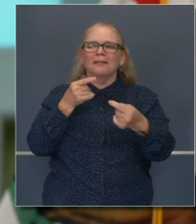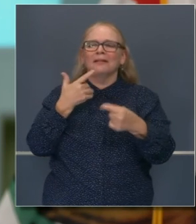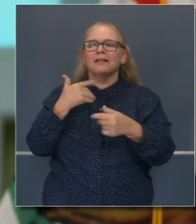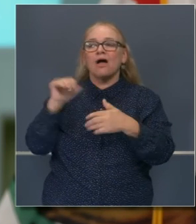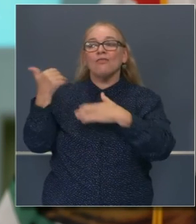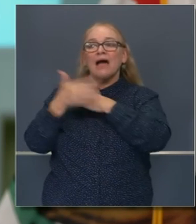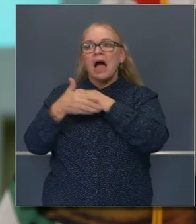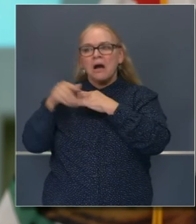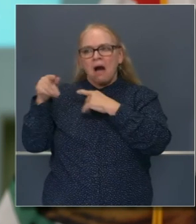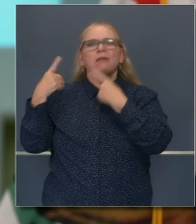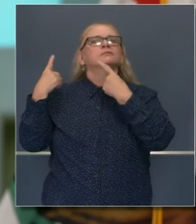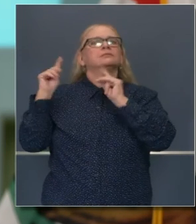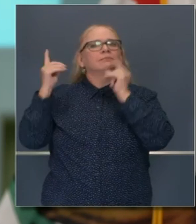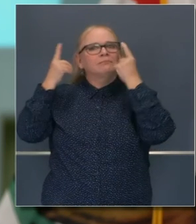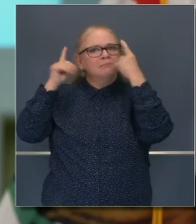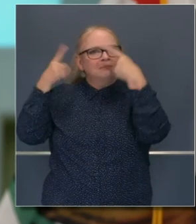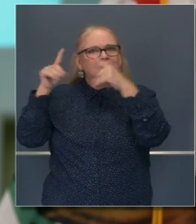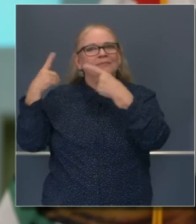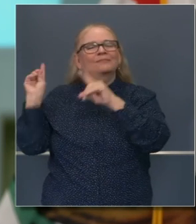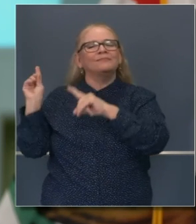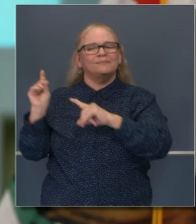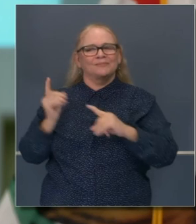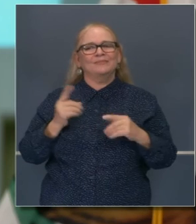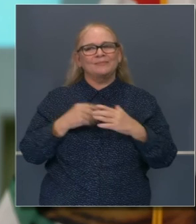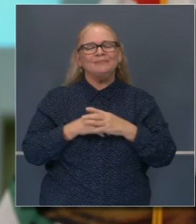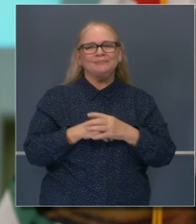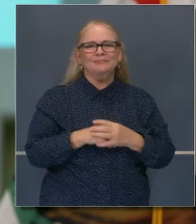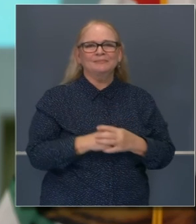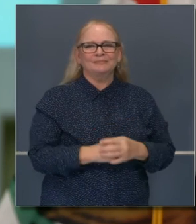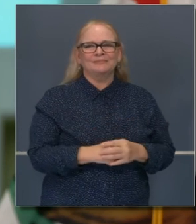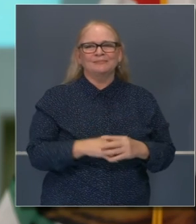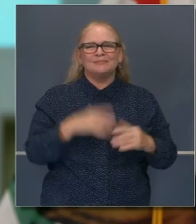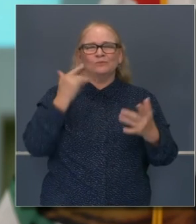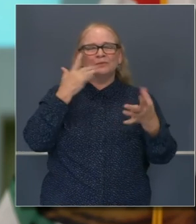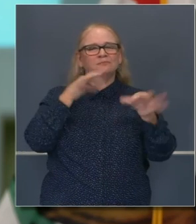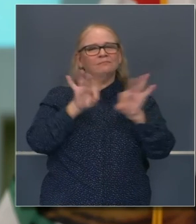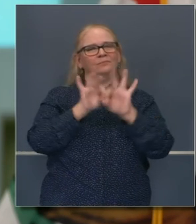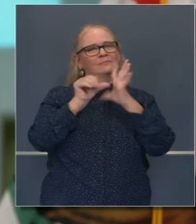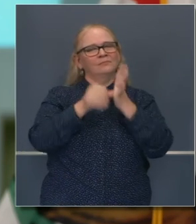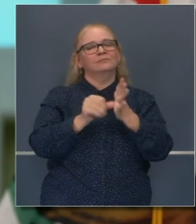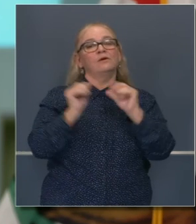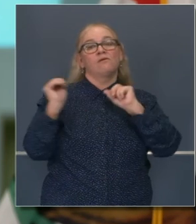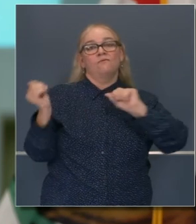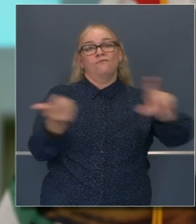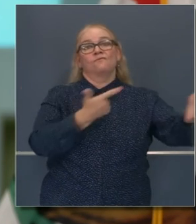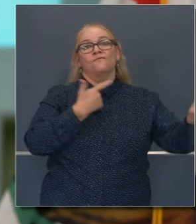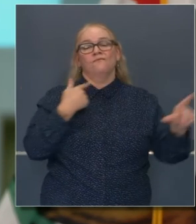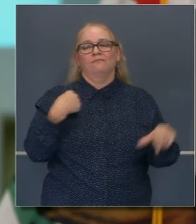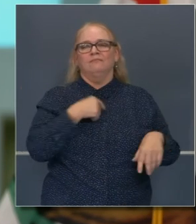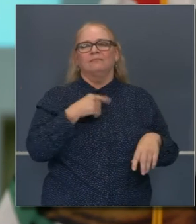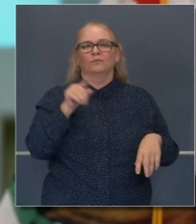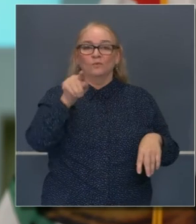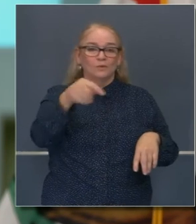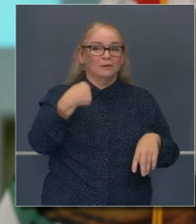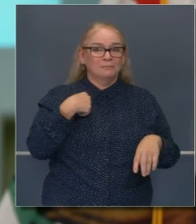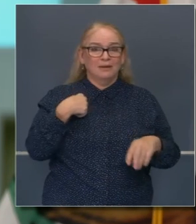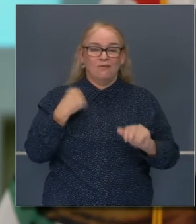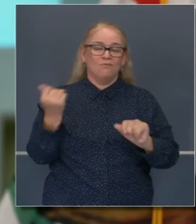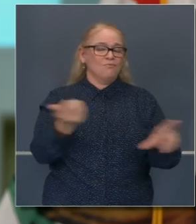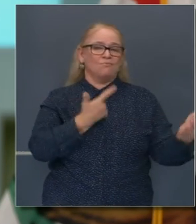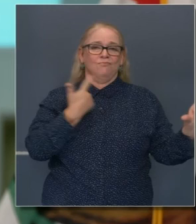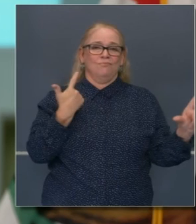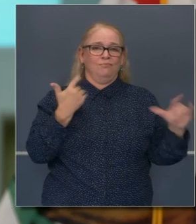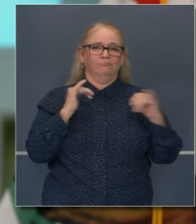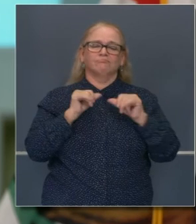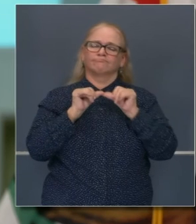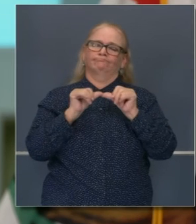con estos índices y manteniéndonos bajos y frenando la propagación de esta enfermedad. Por eso, a cada uno de